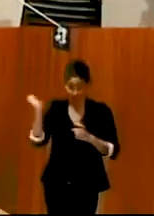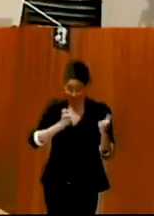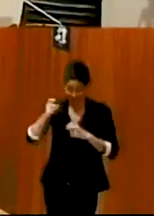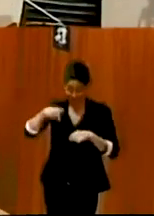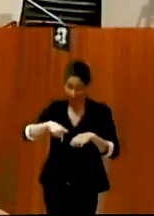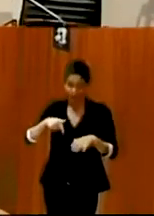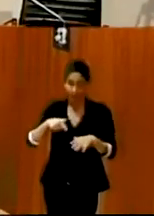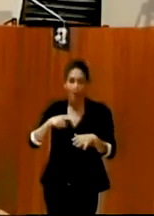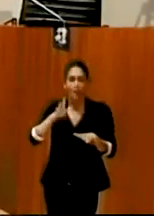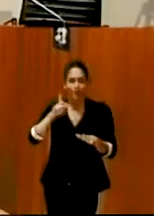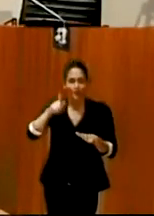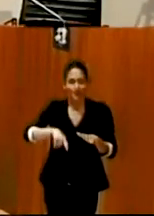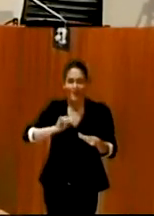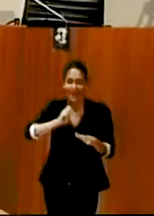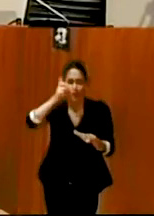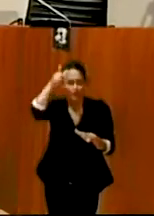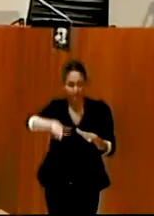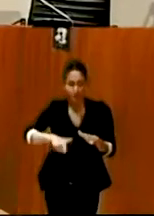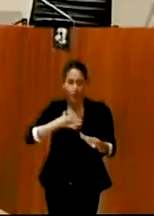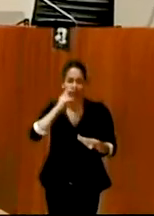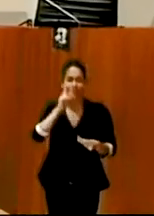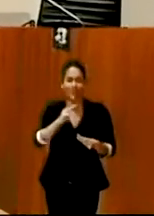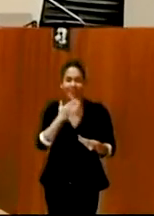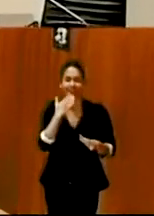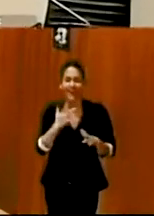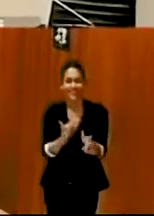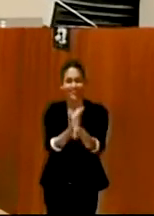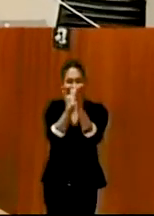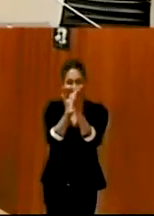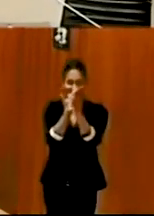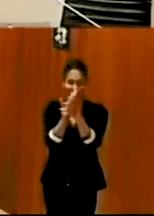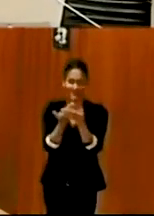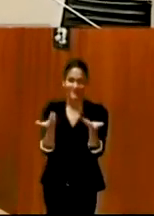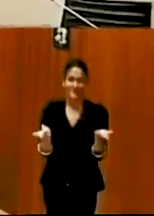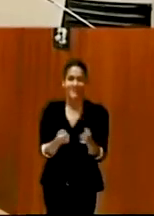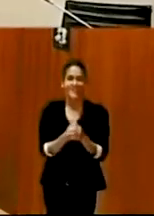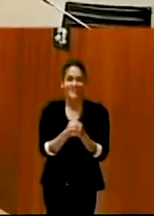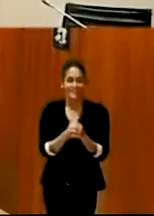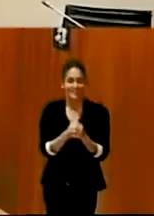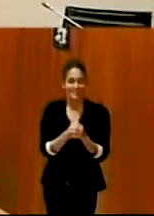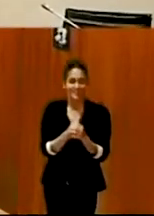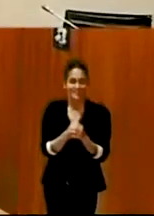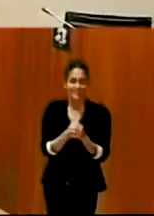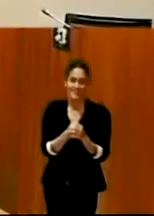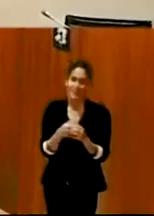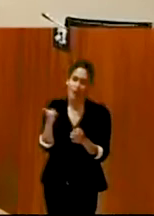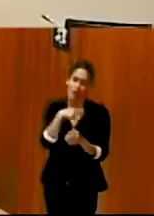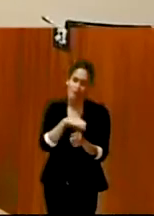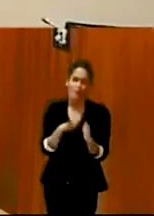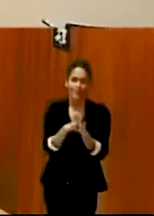siguiendo a través de las redes. Vamos a poder seguir conectados y conectadas e intercambiando